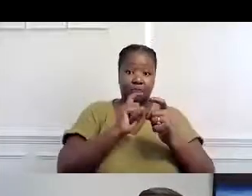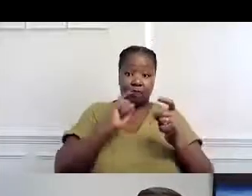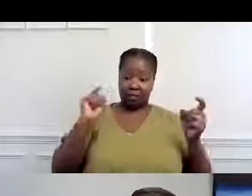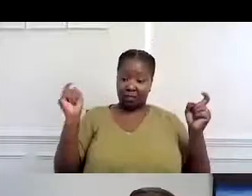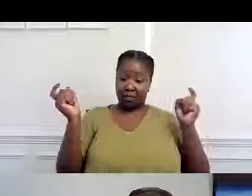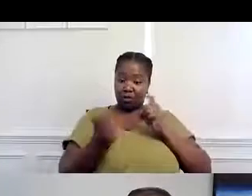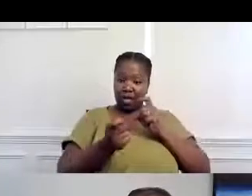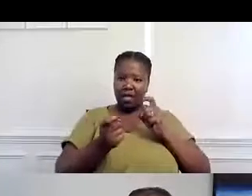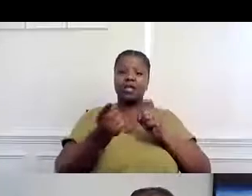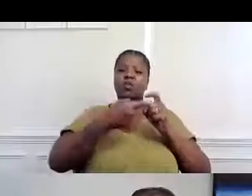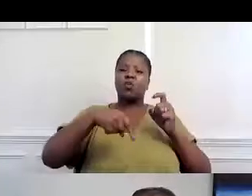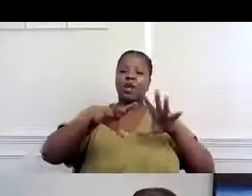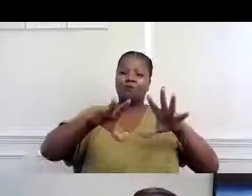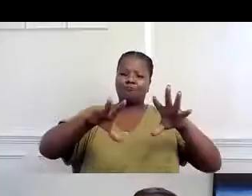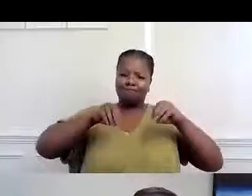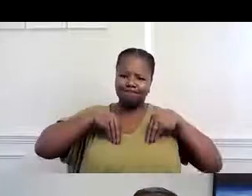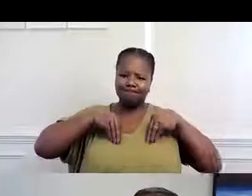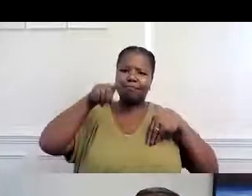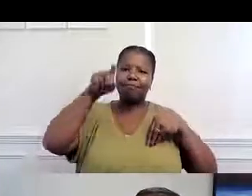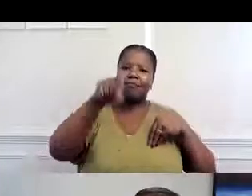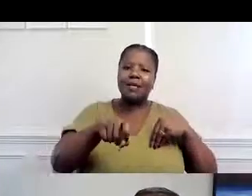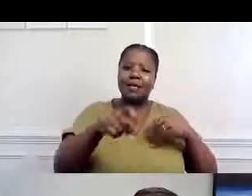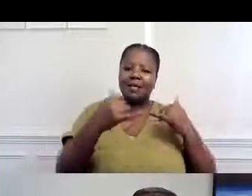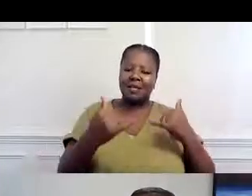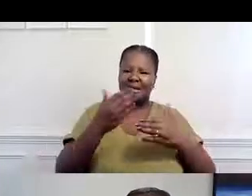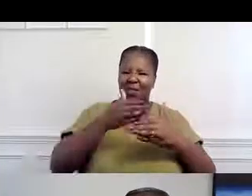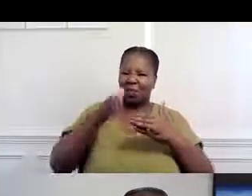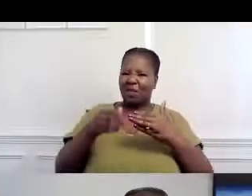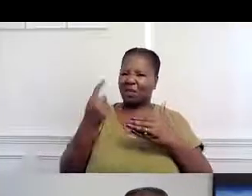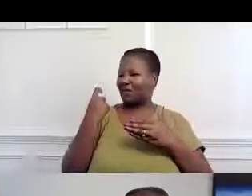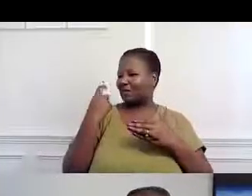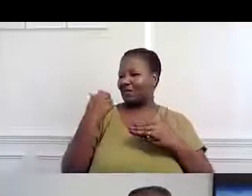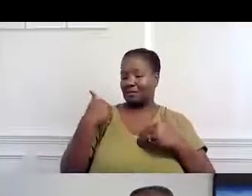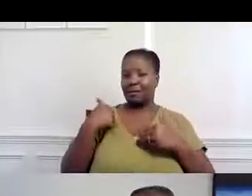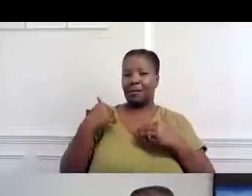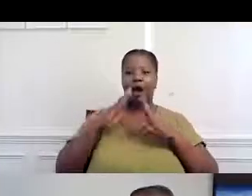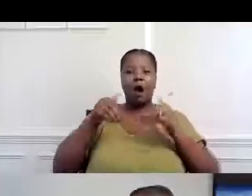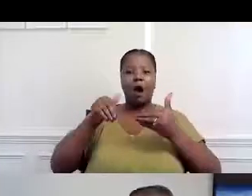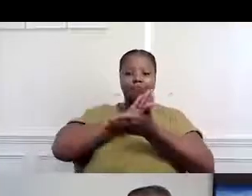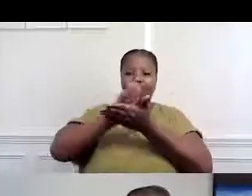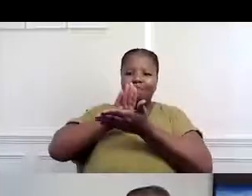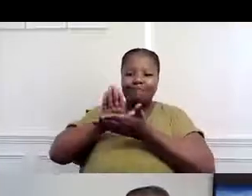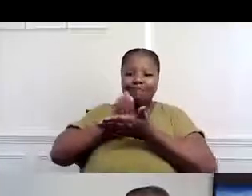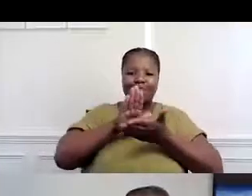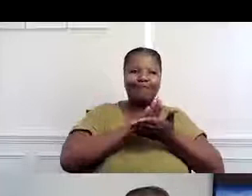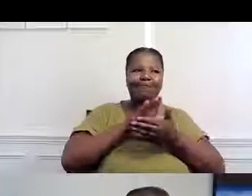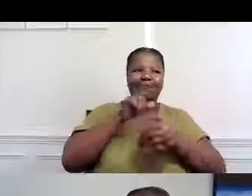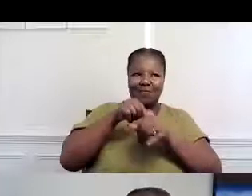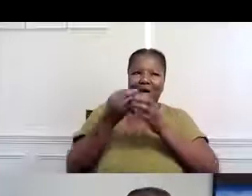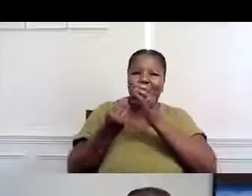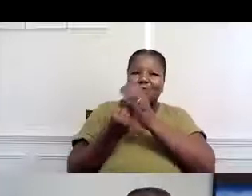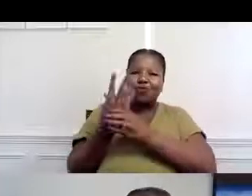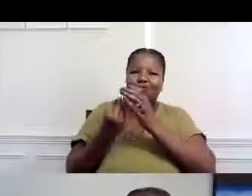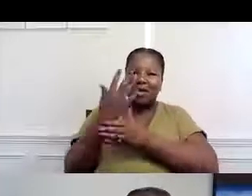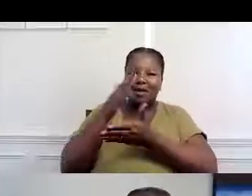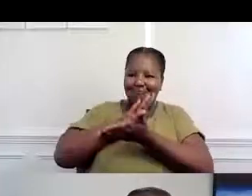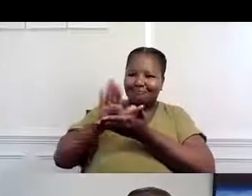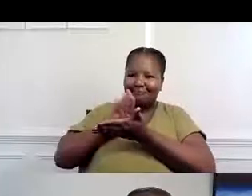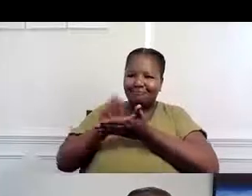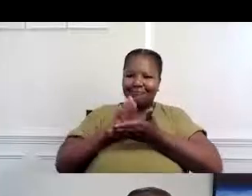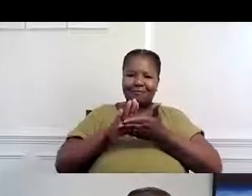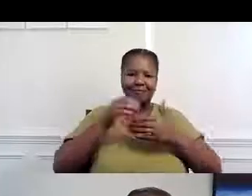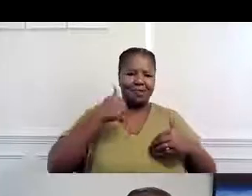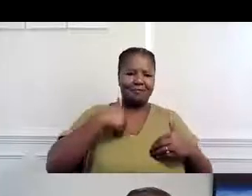ahorita. Tenemos que aceptar esos cambios. De hecho, este fin de semana yo estaba haciendo limpieza profunda, aunque no lo quería.